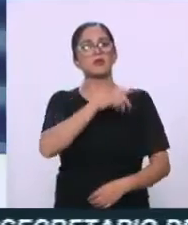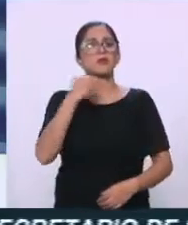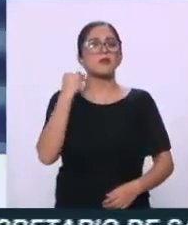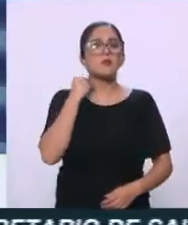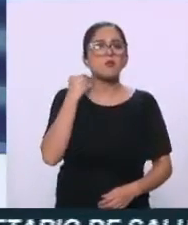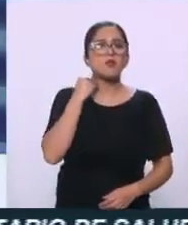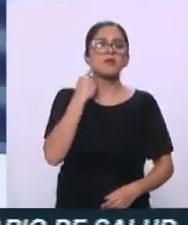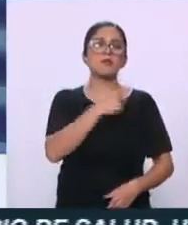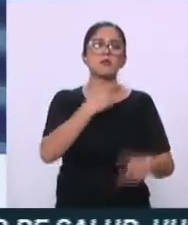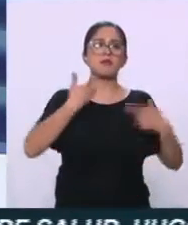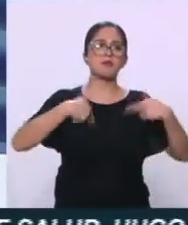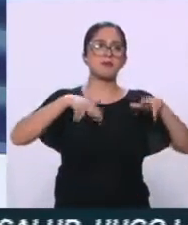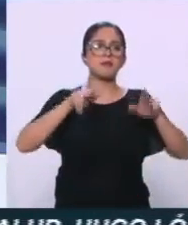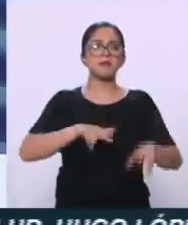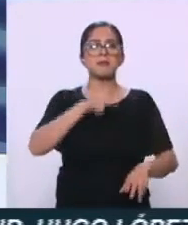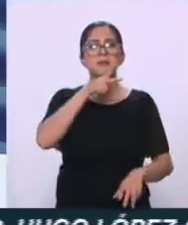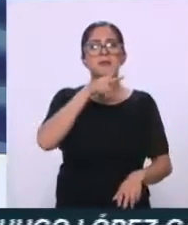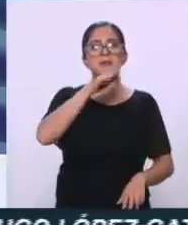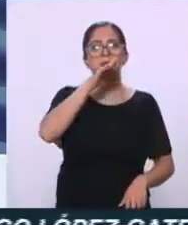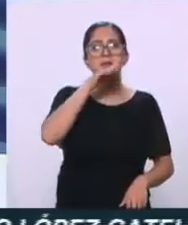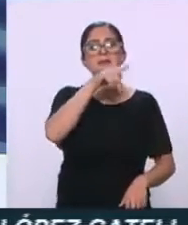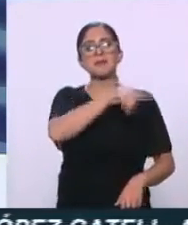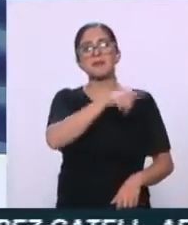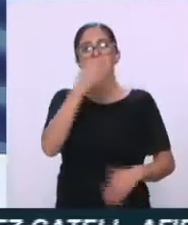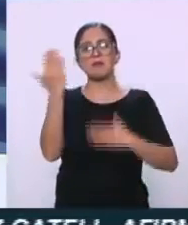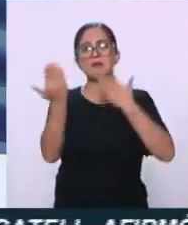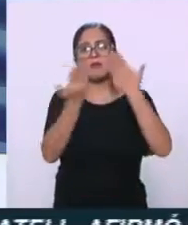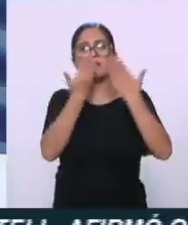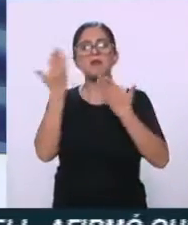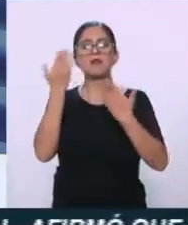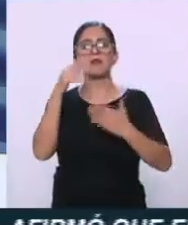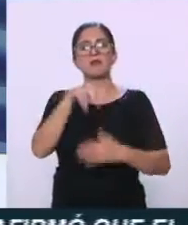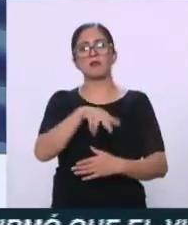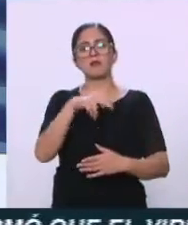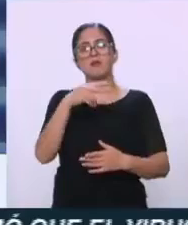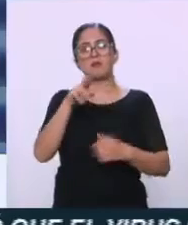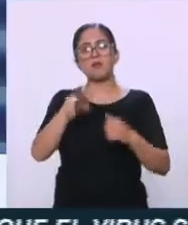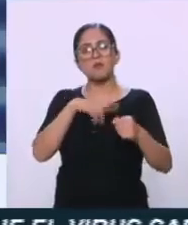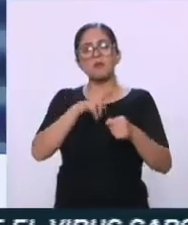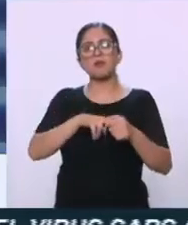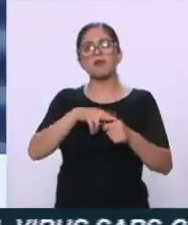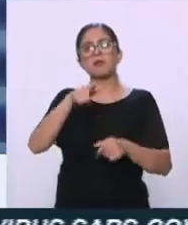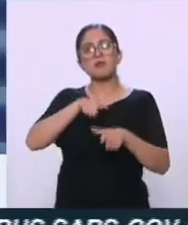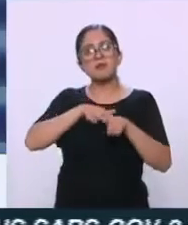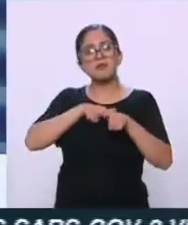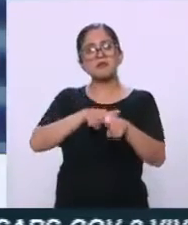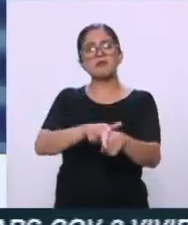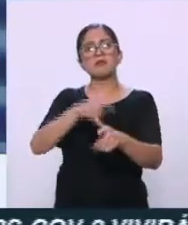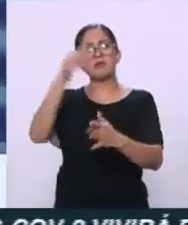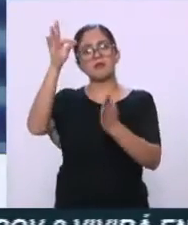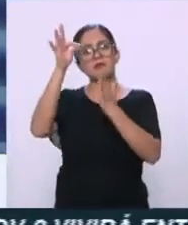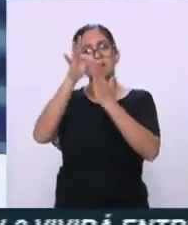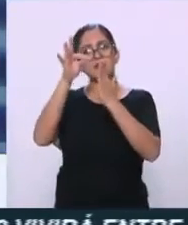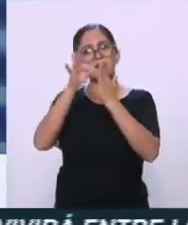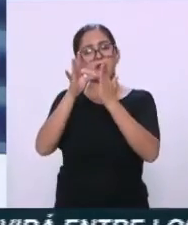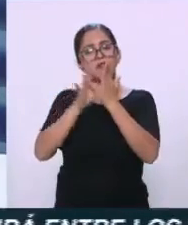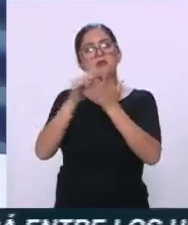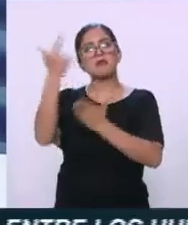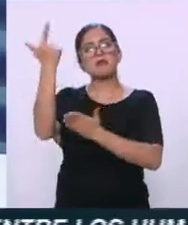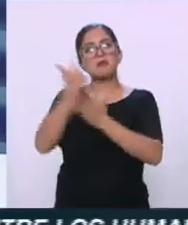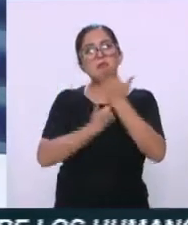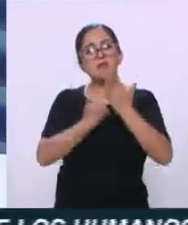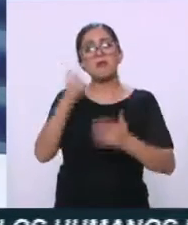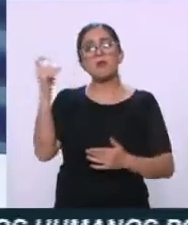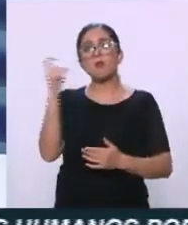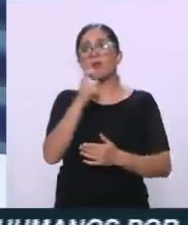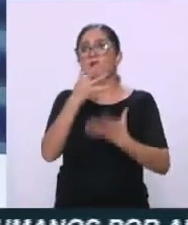de los normalistas de Ayotzinapa, de los 43, y sigue el pase de lista hasta que este caso no sea